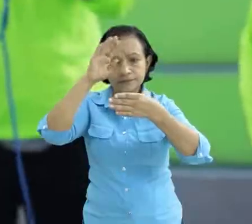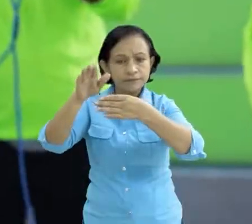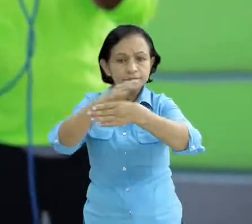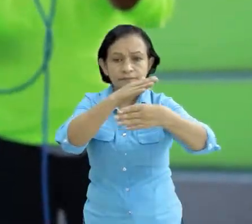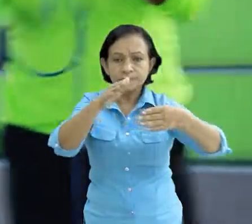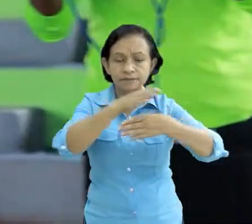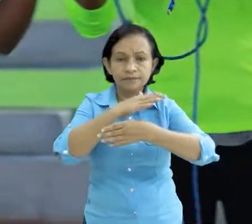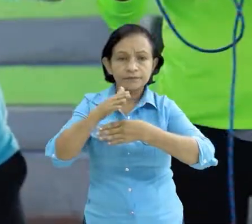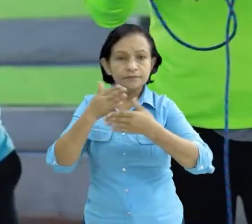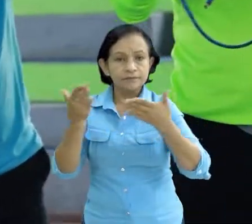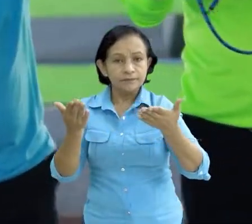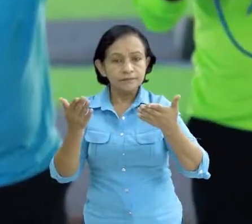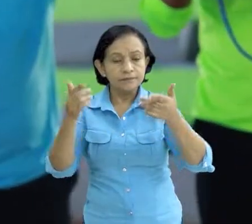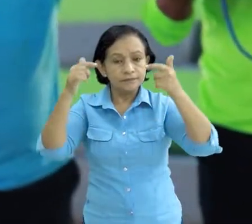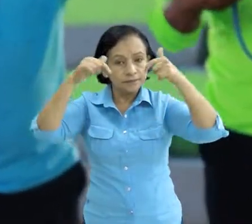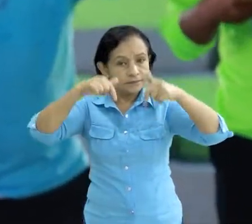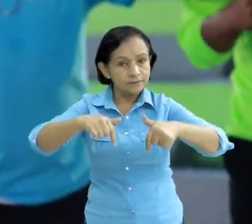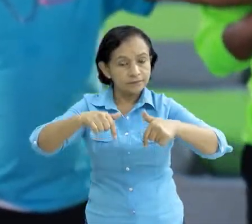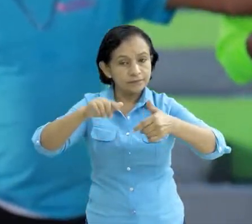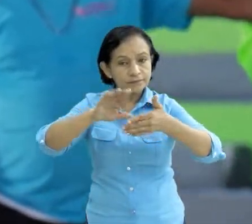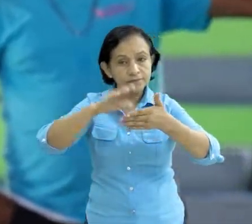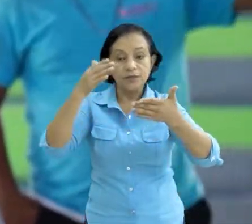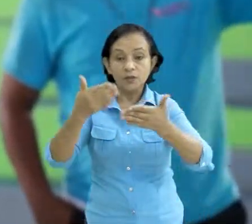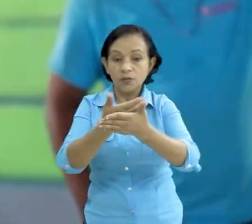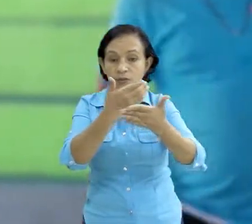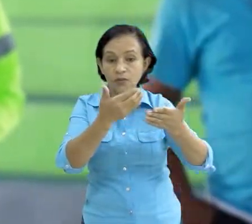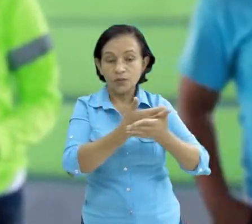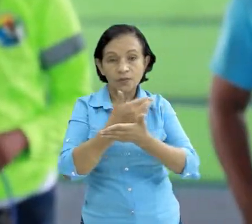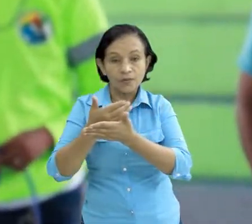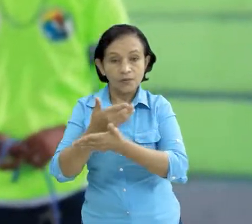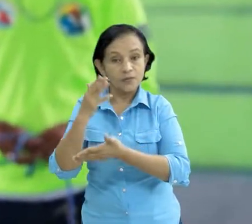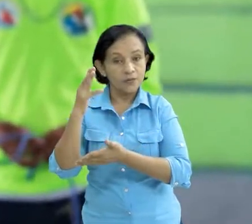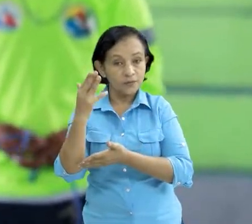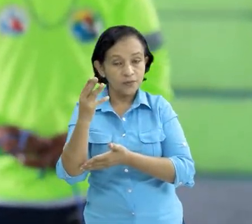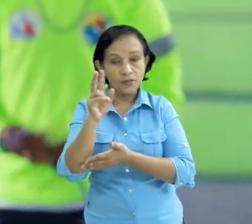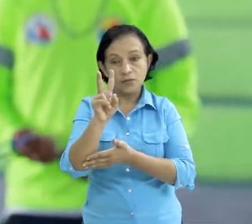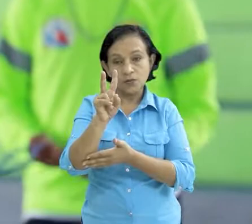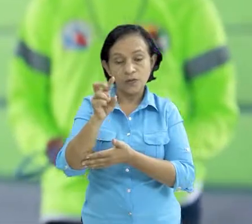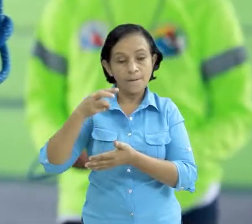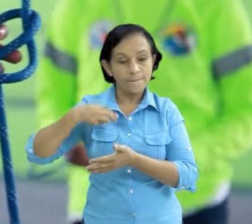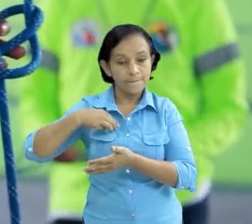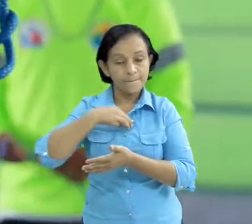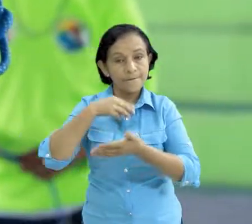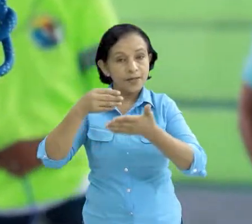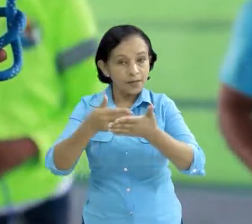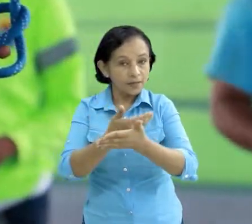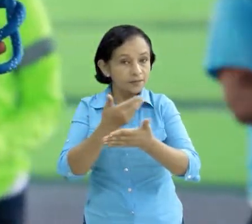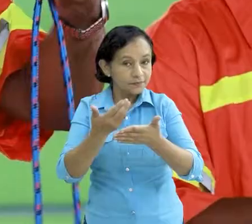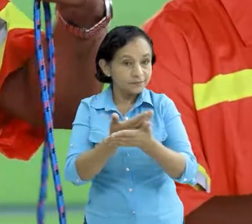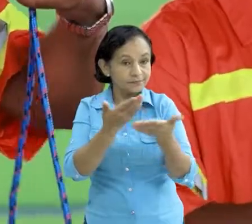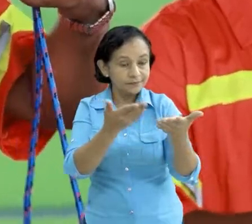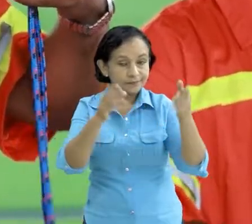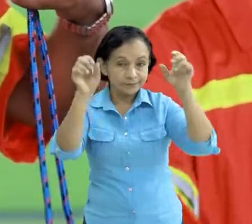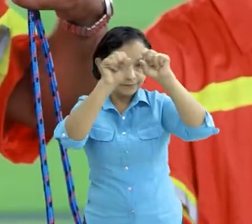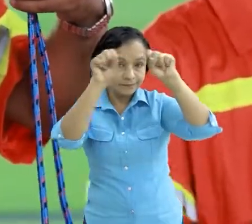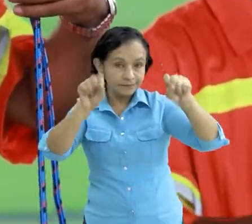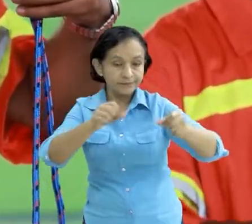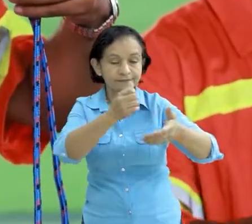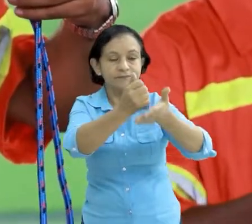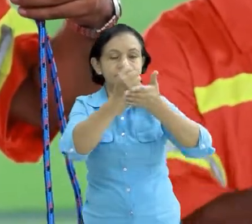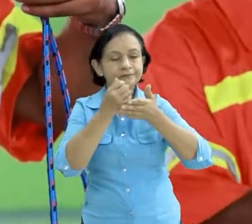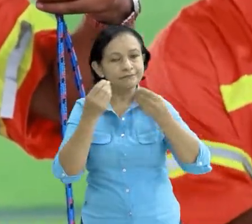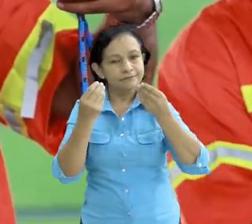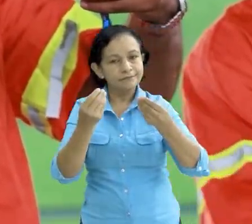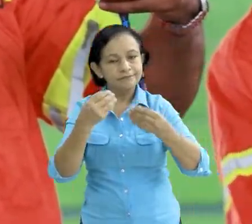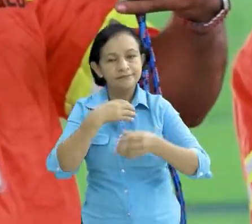capacitaciones pero la que hoy vamos a recibir es nueva para nosotros incluso tenemos dos miembros nuevos y esta capacitación nos va a ayudar